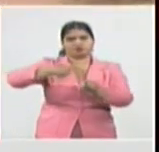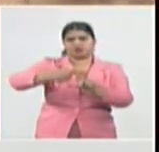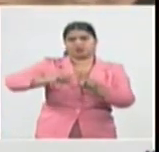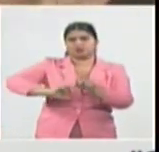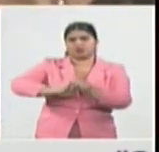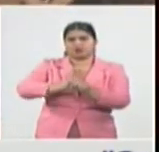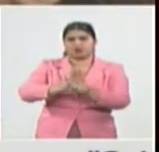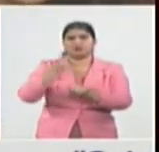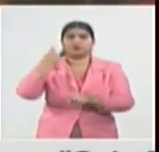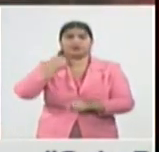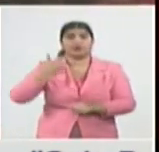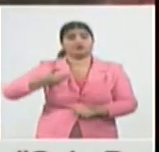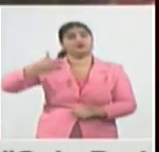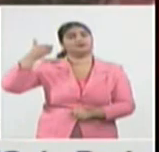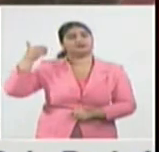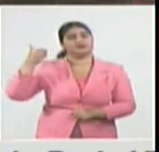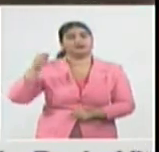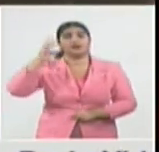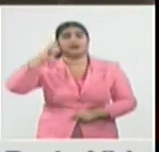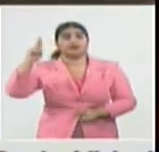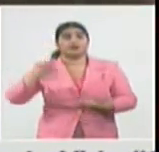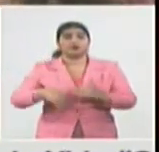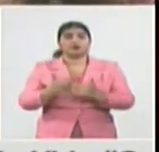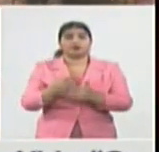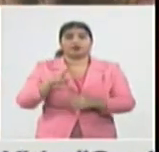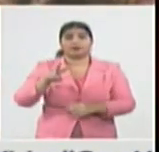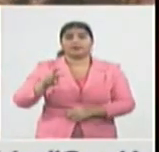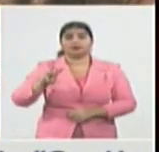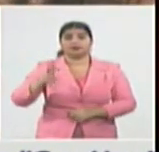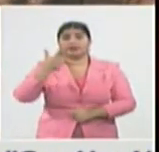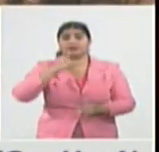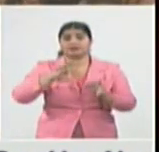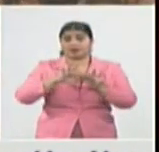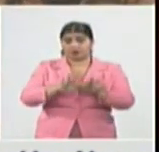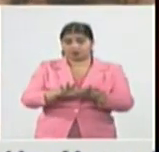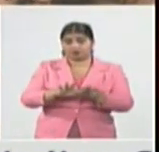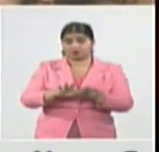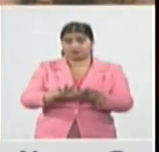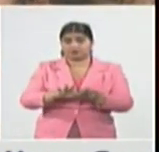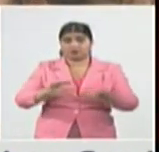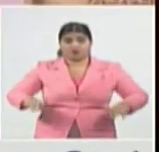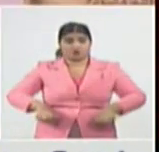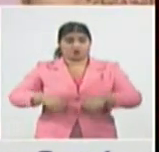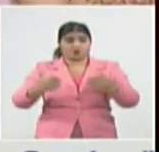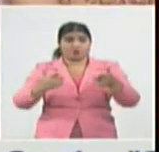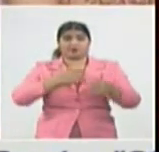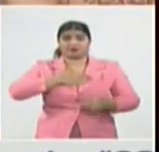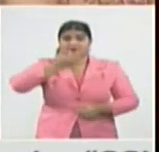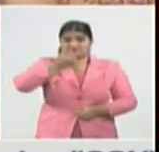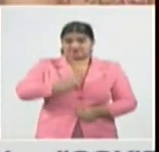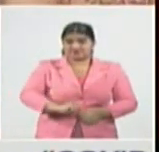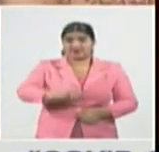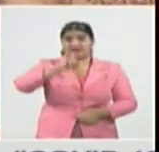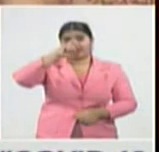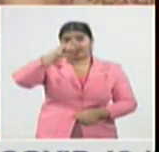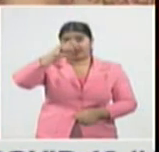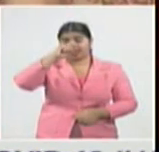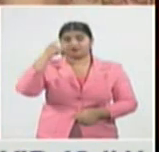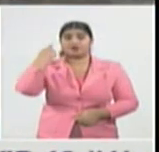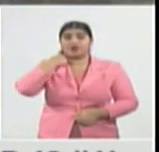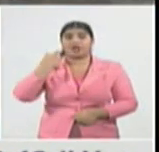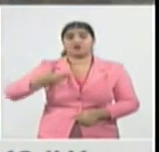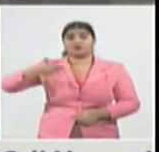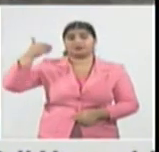recuerdo que el 23 de agosto que es el cumpleaños de mi hija el nacimiento de mi hija celebramos casualmente el año pasado en esa misma